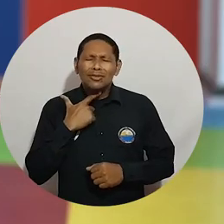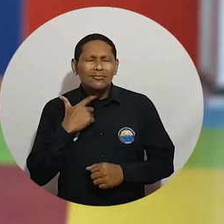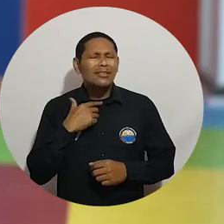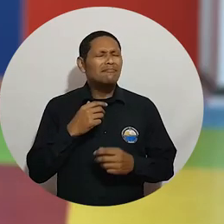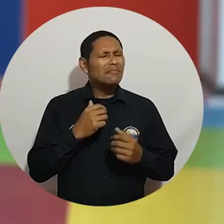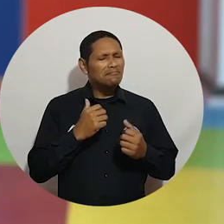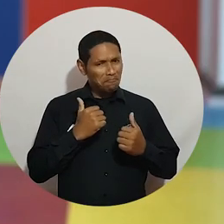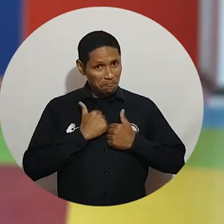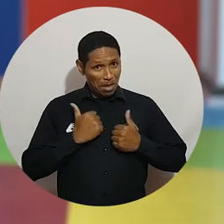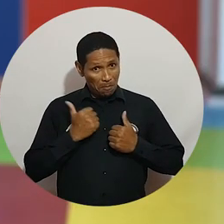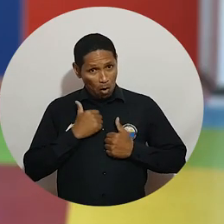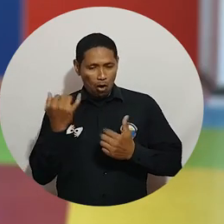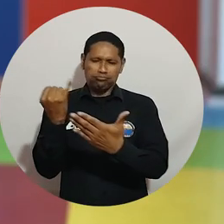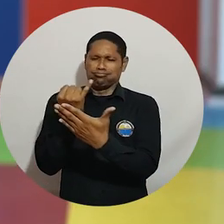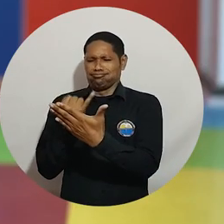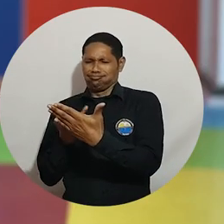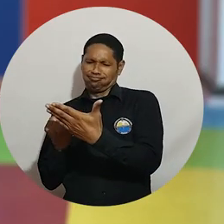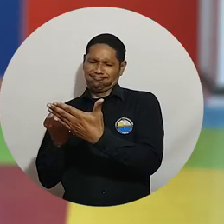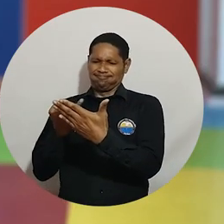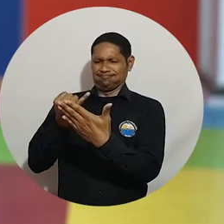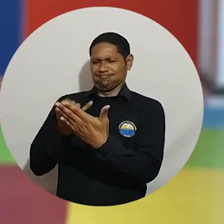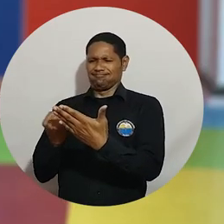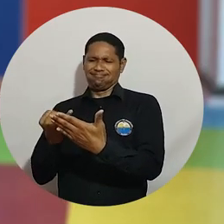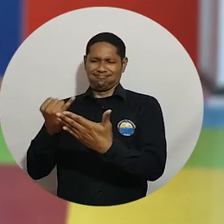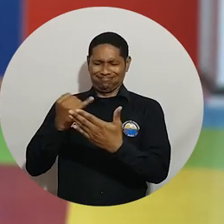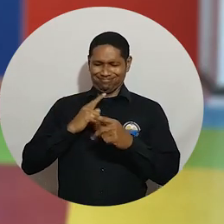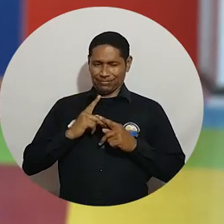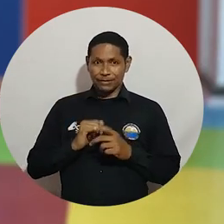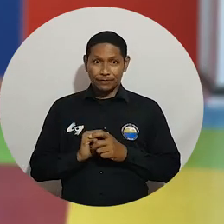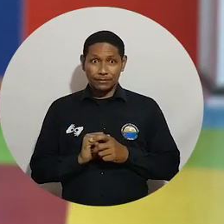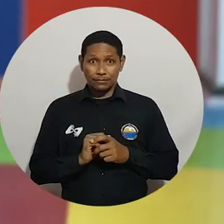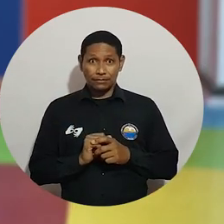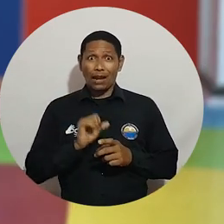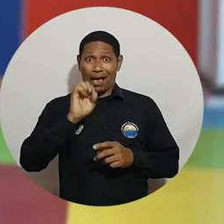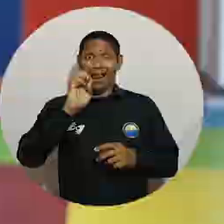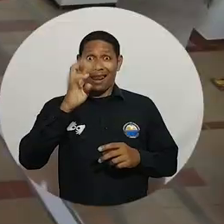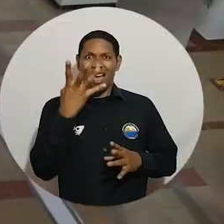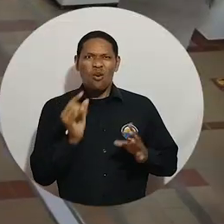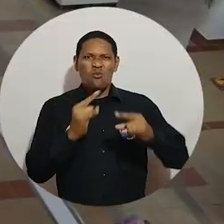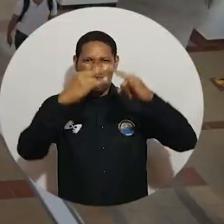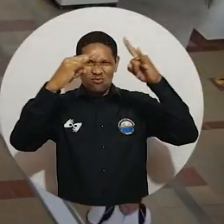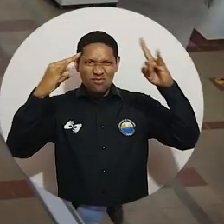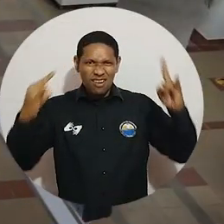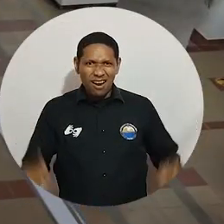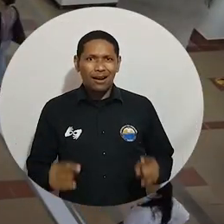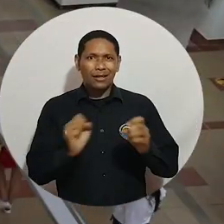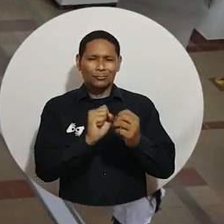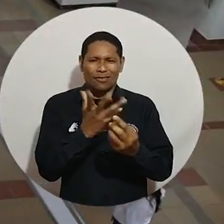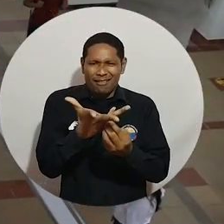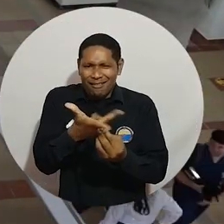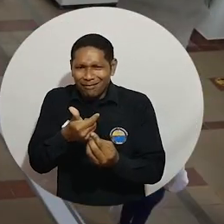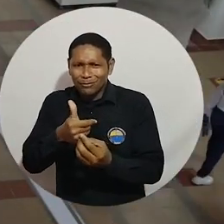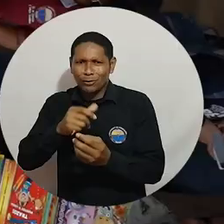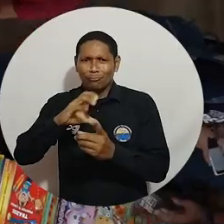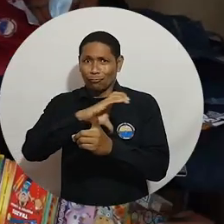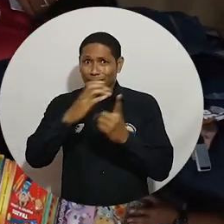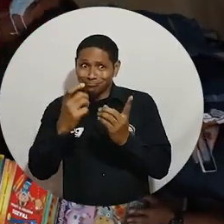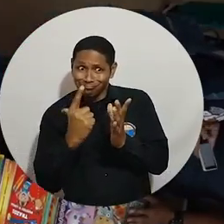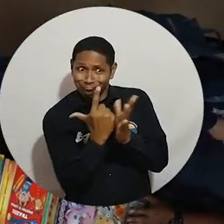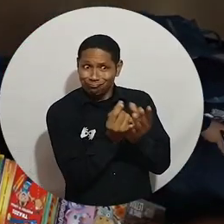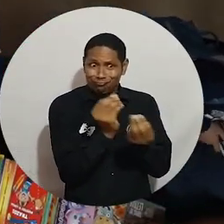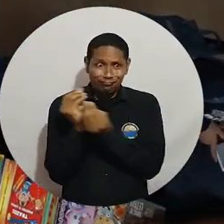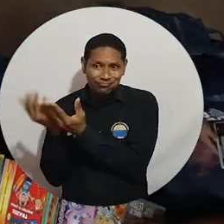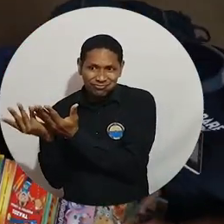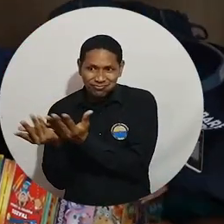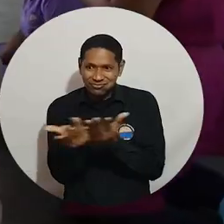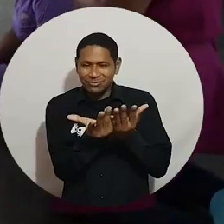La actividad que más me gustó fue dibujarme a mi hijo. En la cuarta edición de la Feria Internacional del Libro, Las